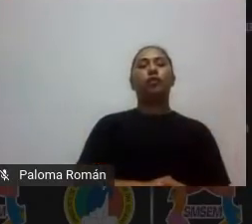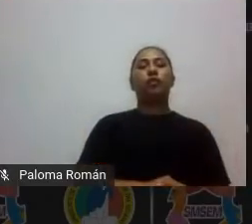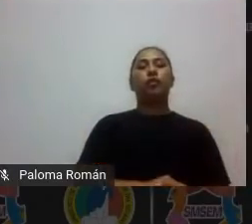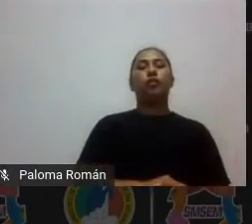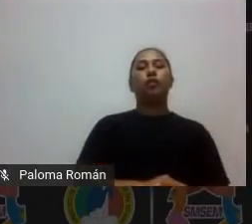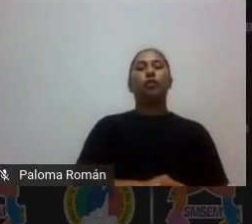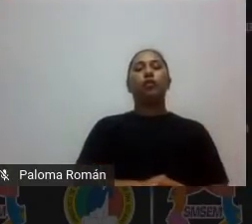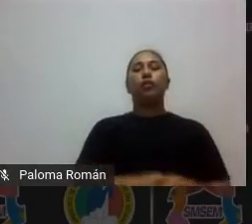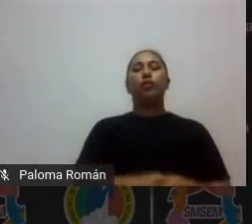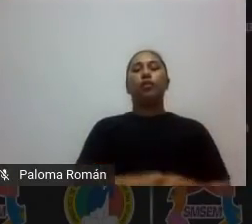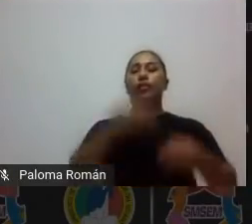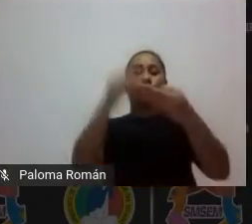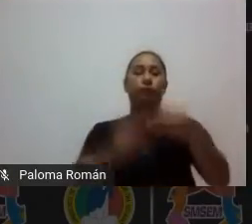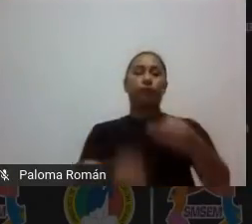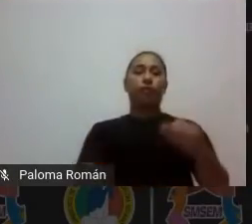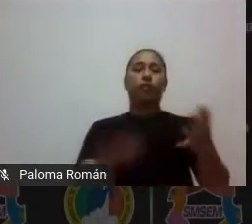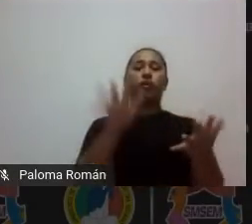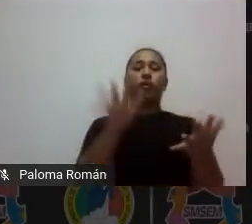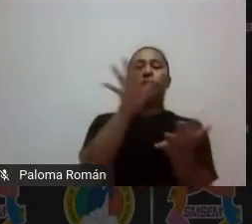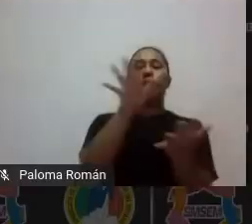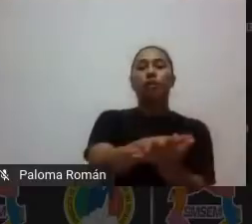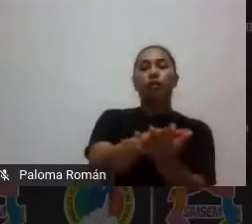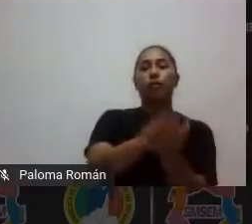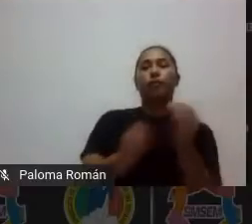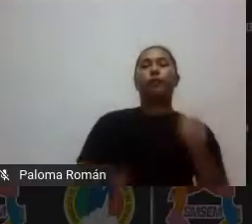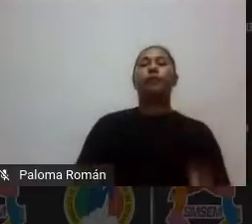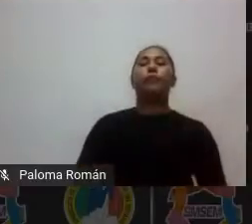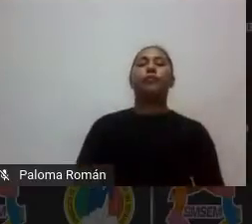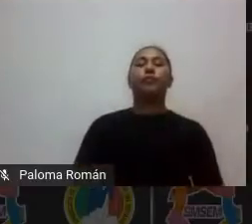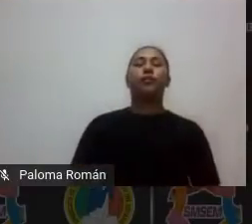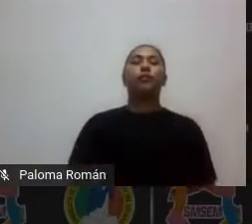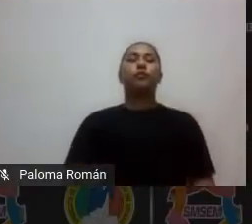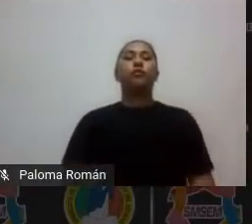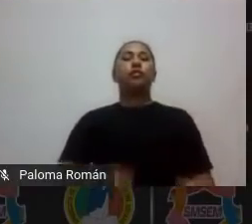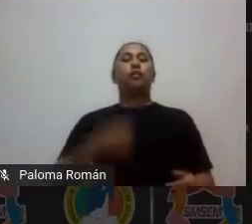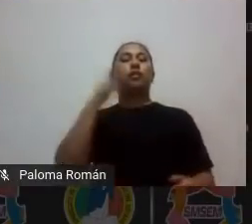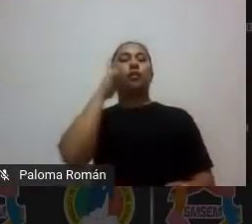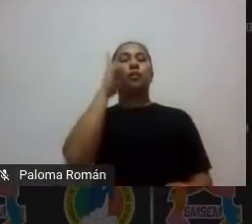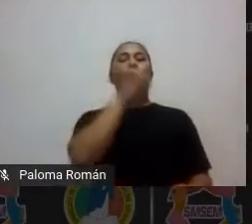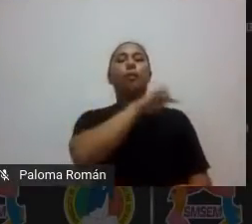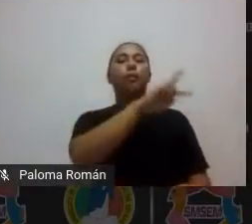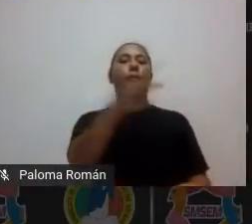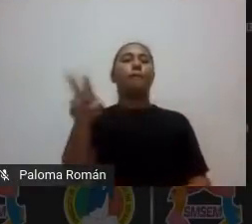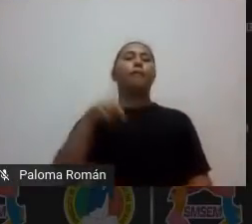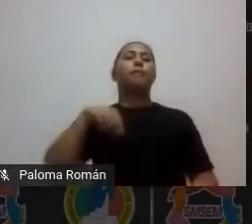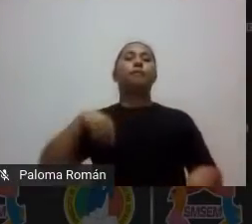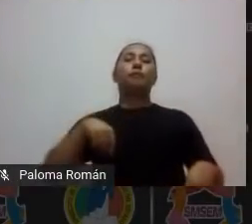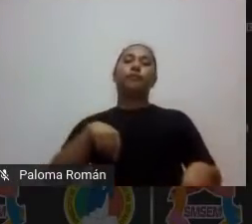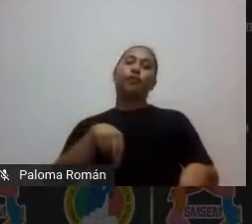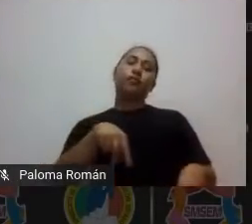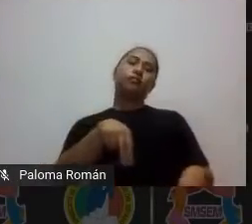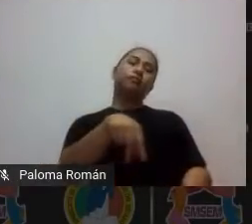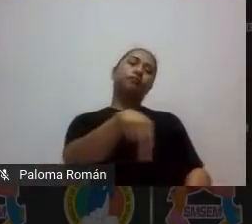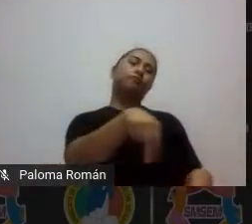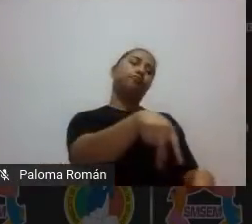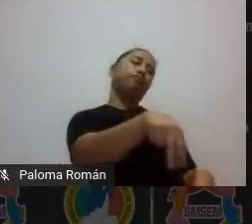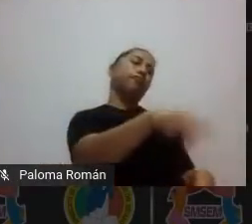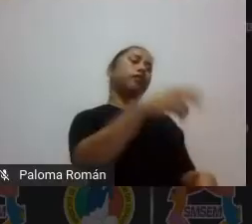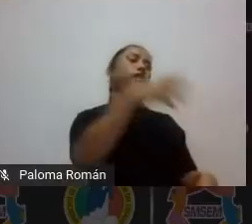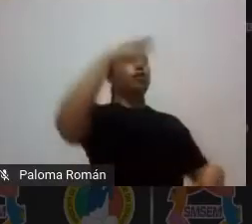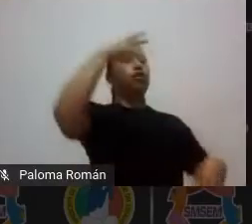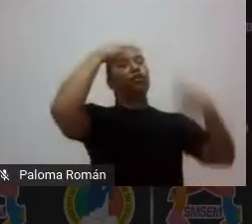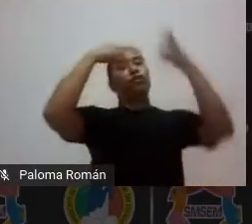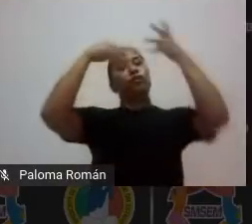la puesta en escena es la muestra espectacular de los avances o de lo que han producido y